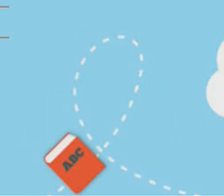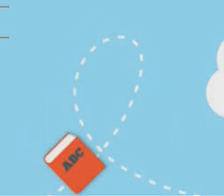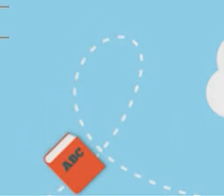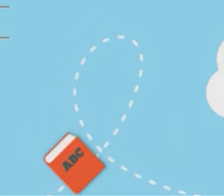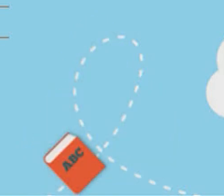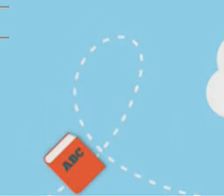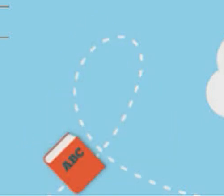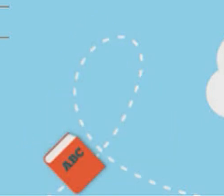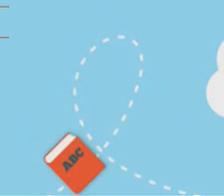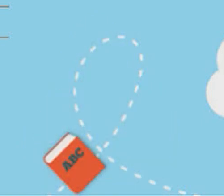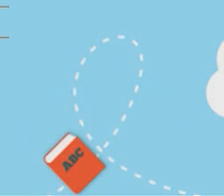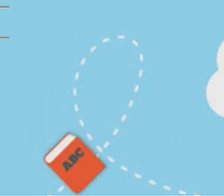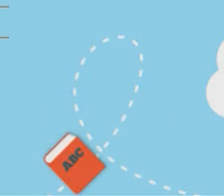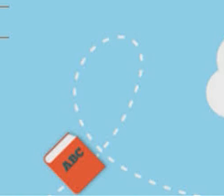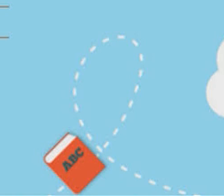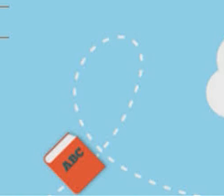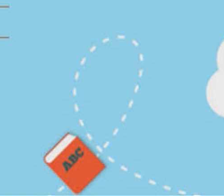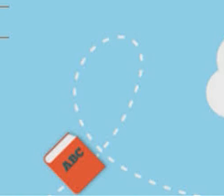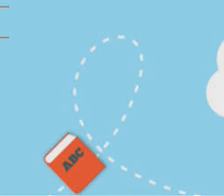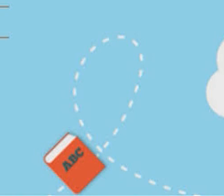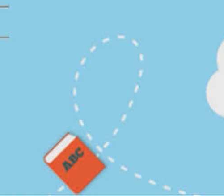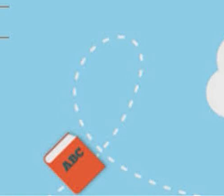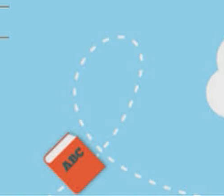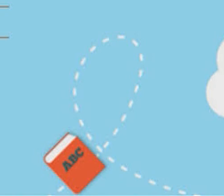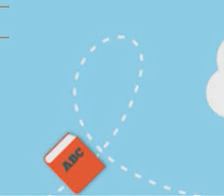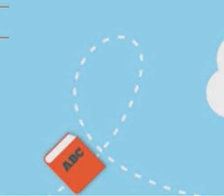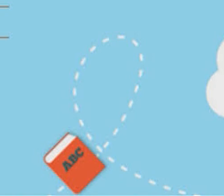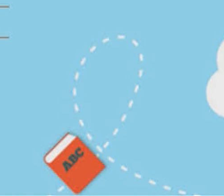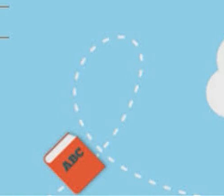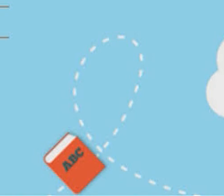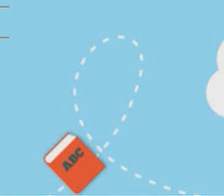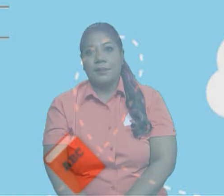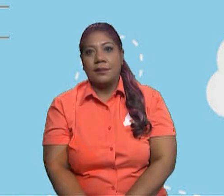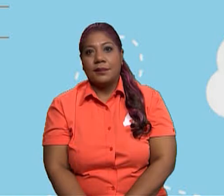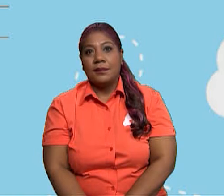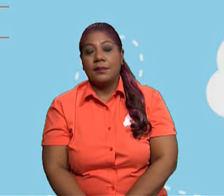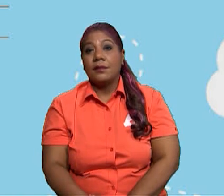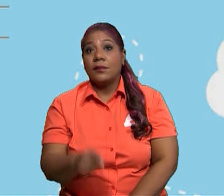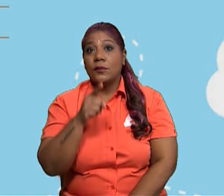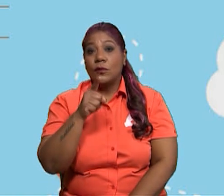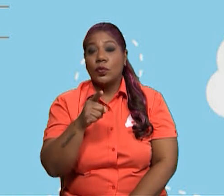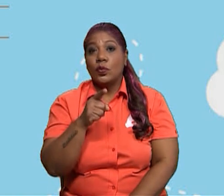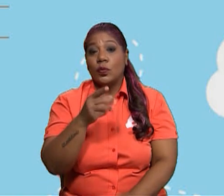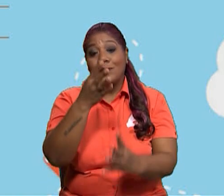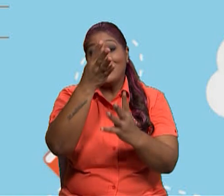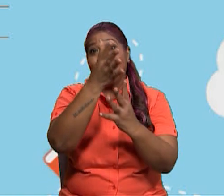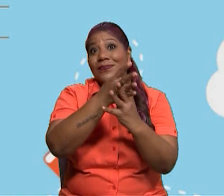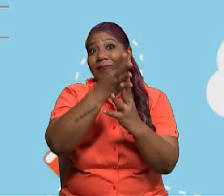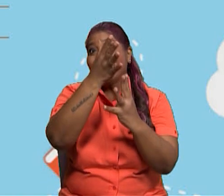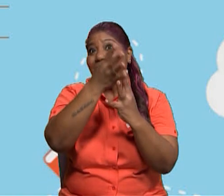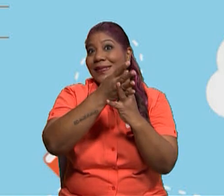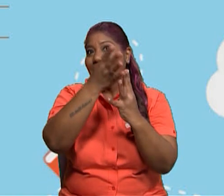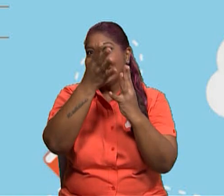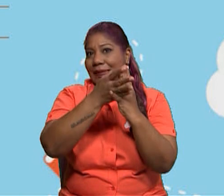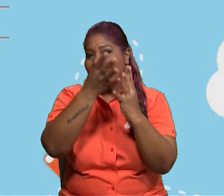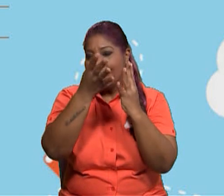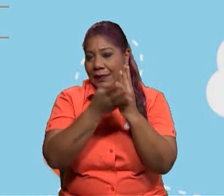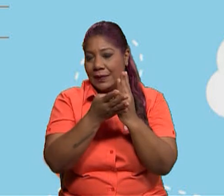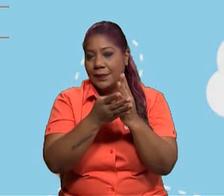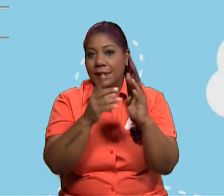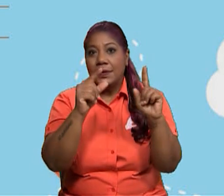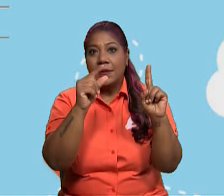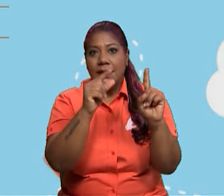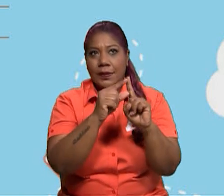palabras y de color rojo vas a encerrar la sílaba que se pronuncia con mayor